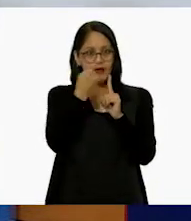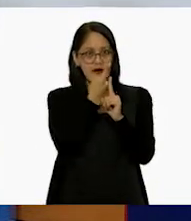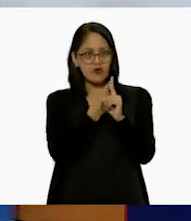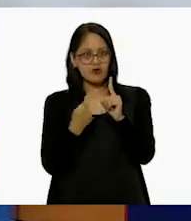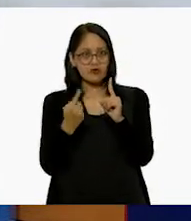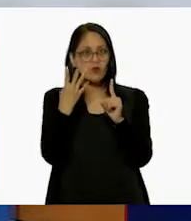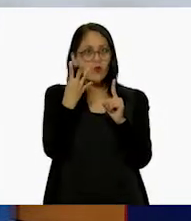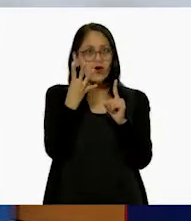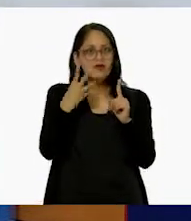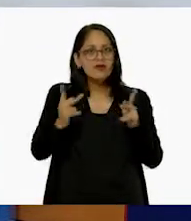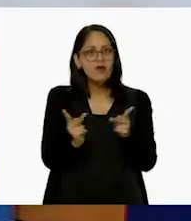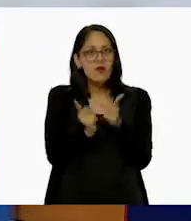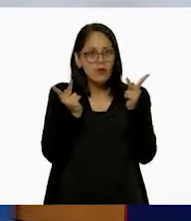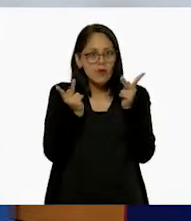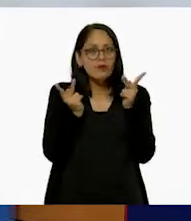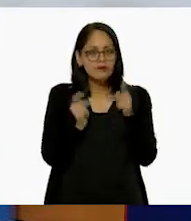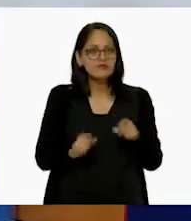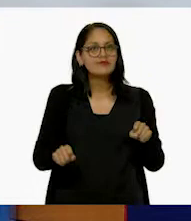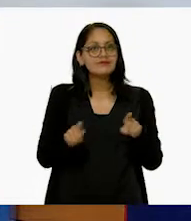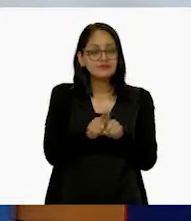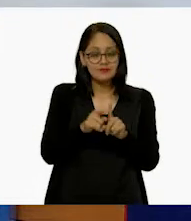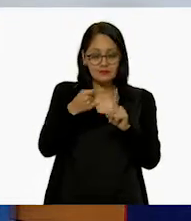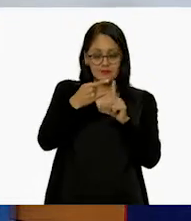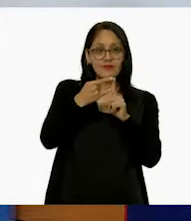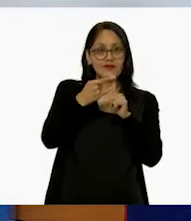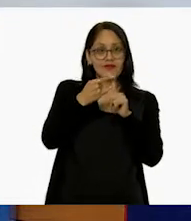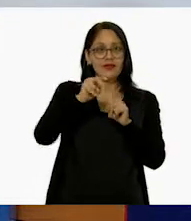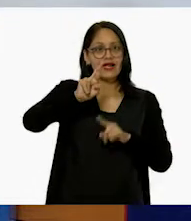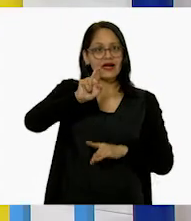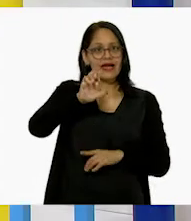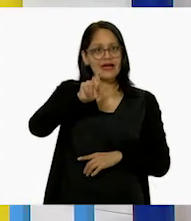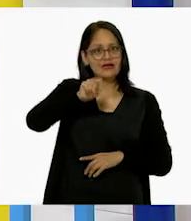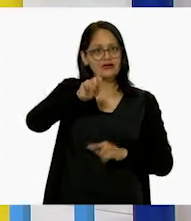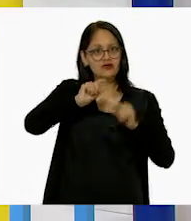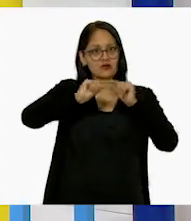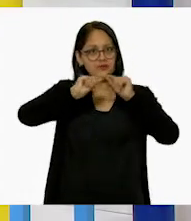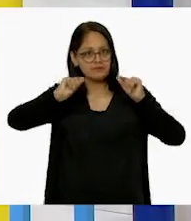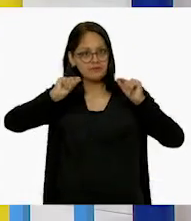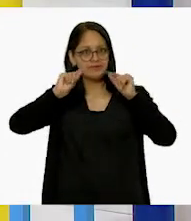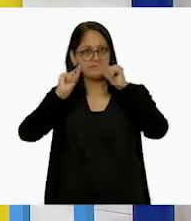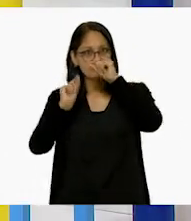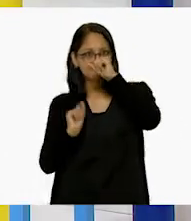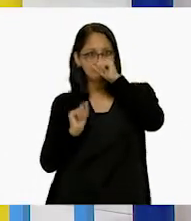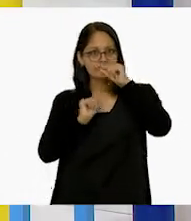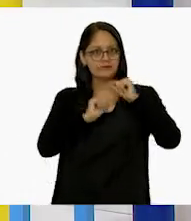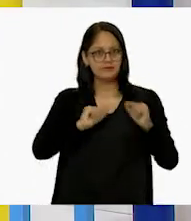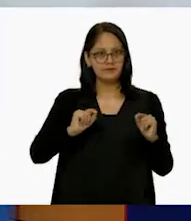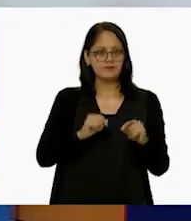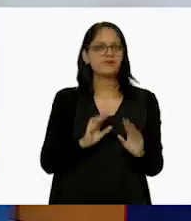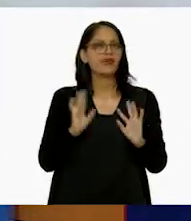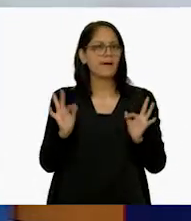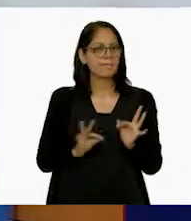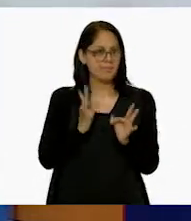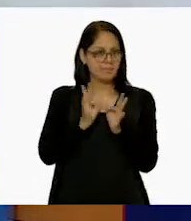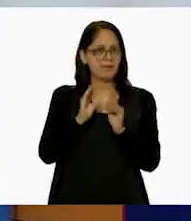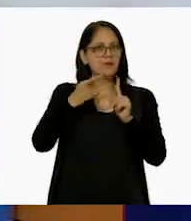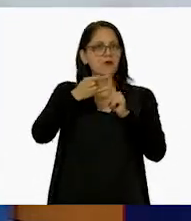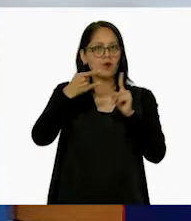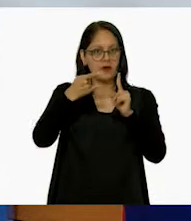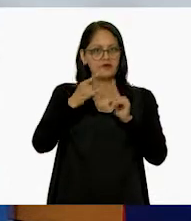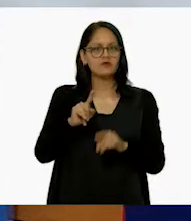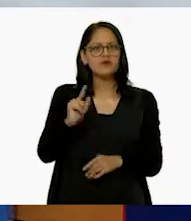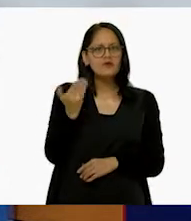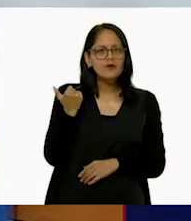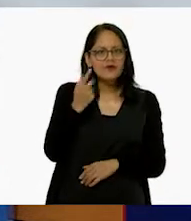iguales. Y son lados rectos, ¿verdad? Exacto. Bien. Ahora, ya tenemos un cuadrado. Tú